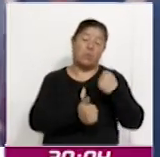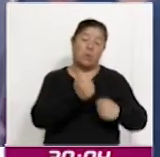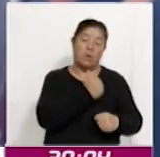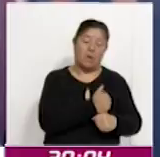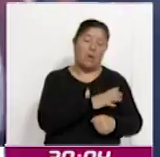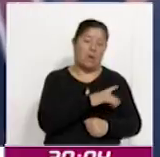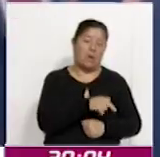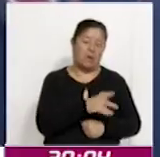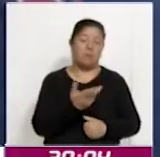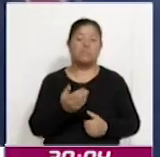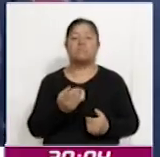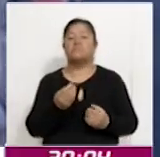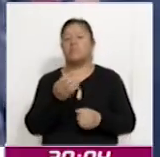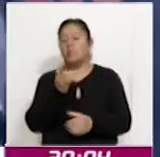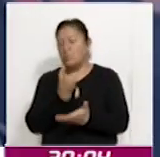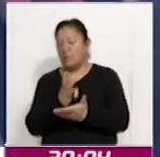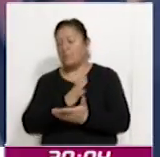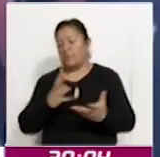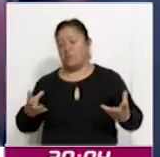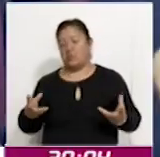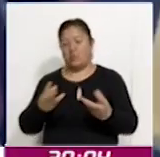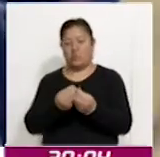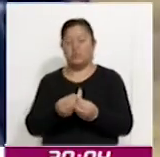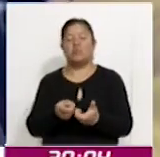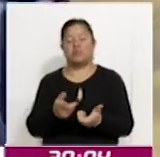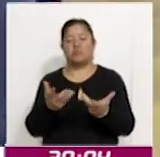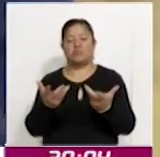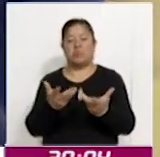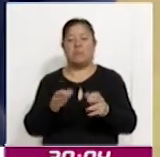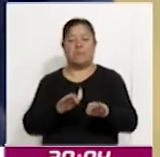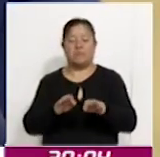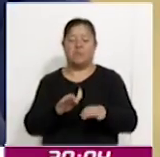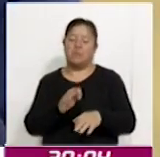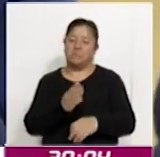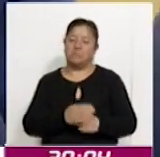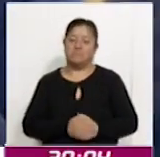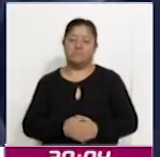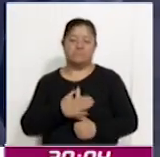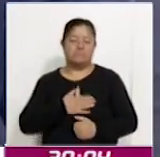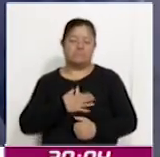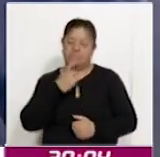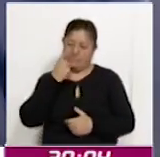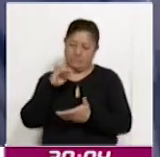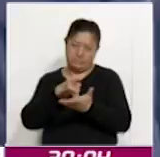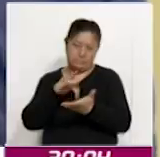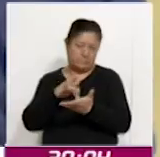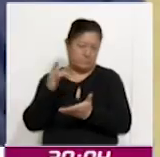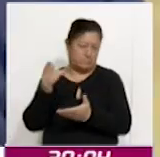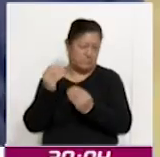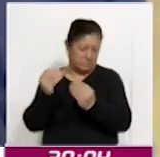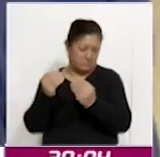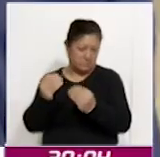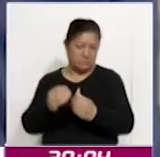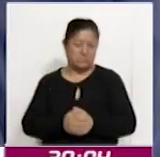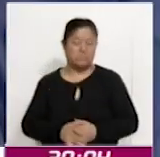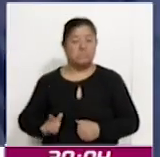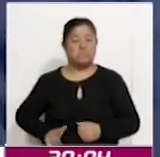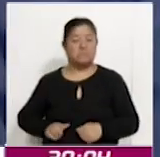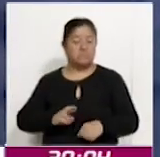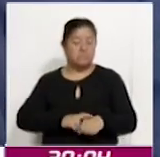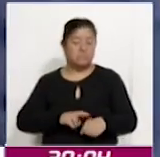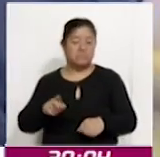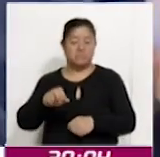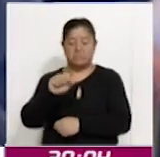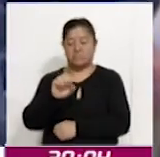Muy Así que yo estoy muy agradecida con el gobernador Sergio